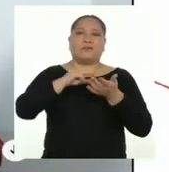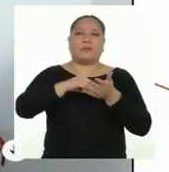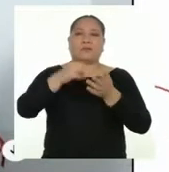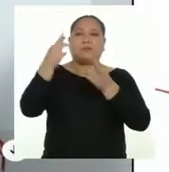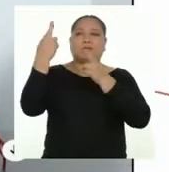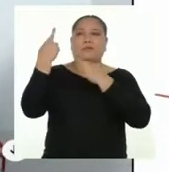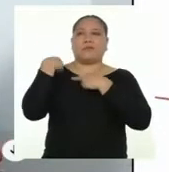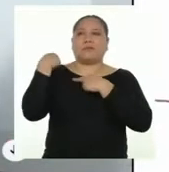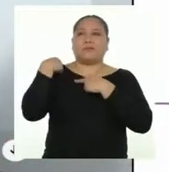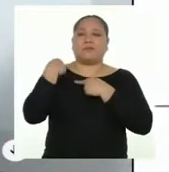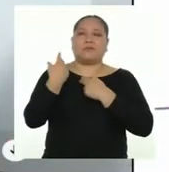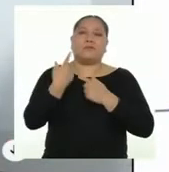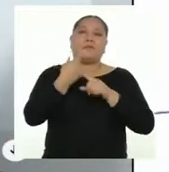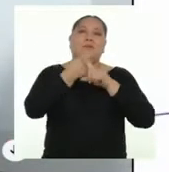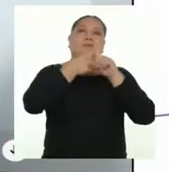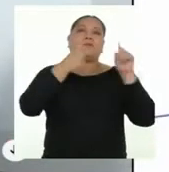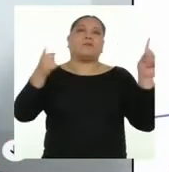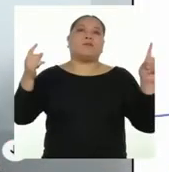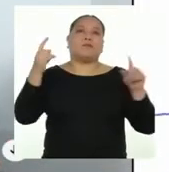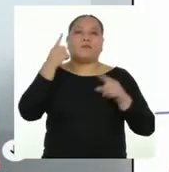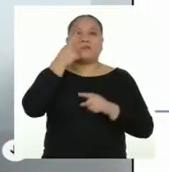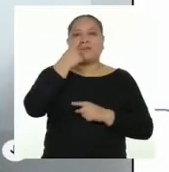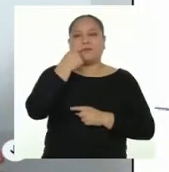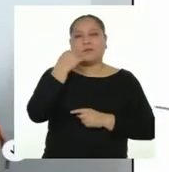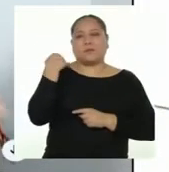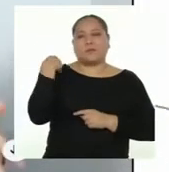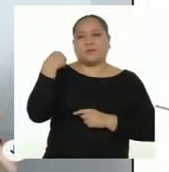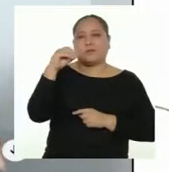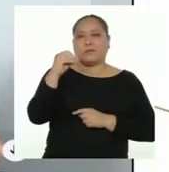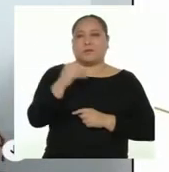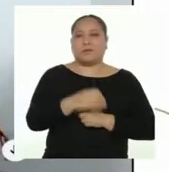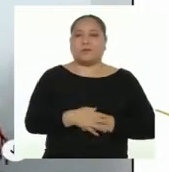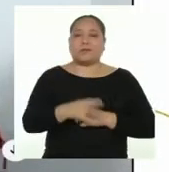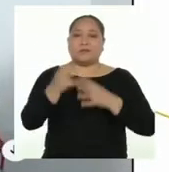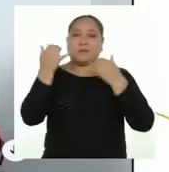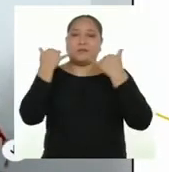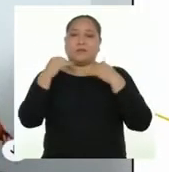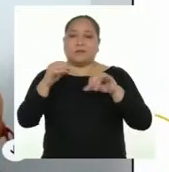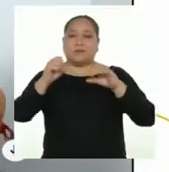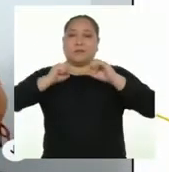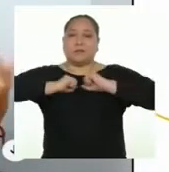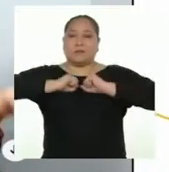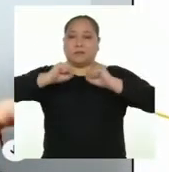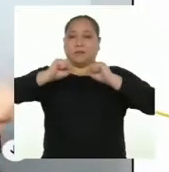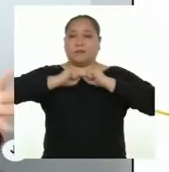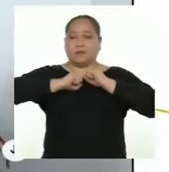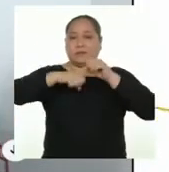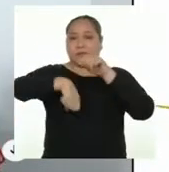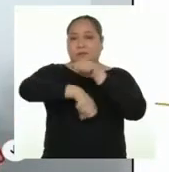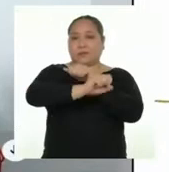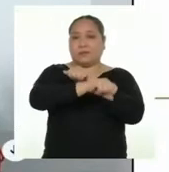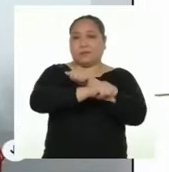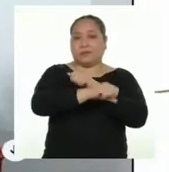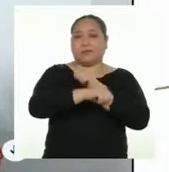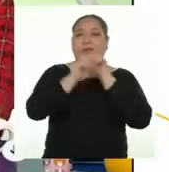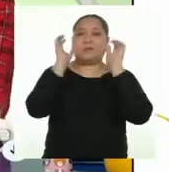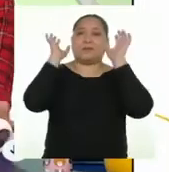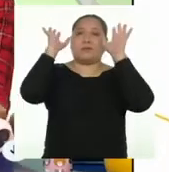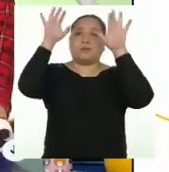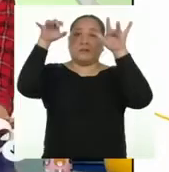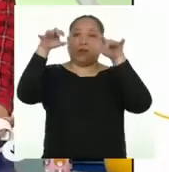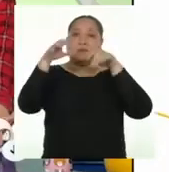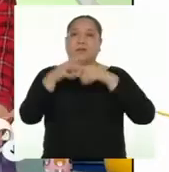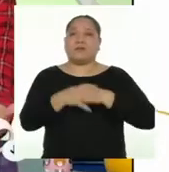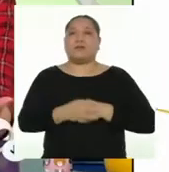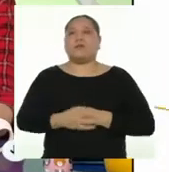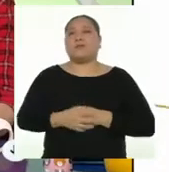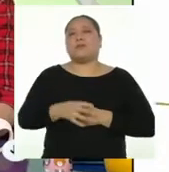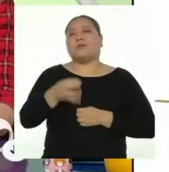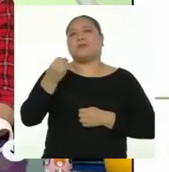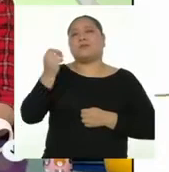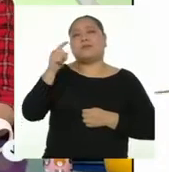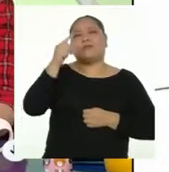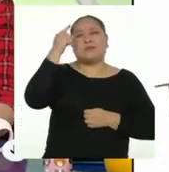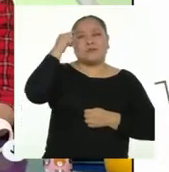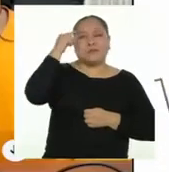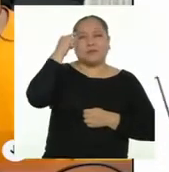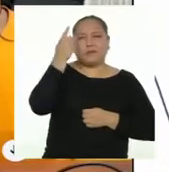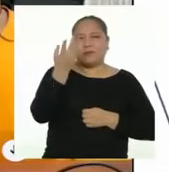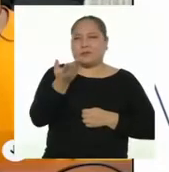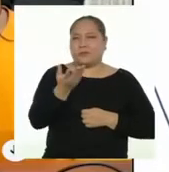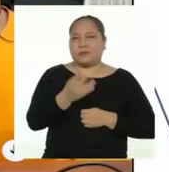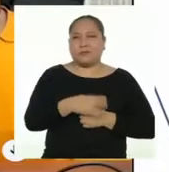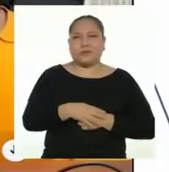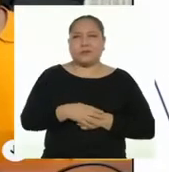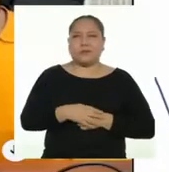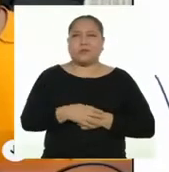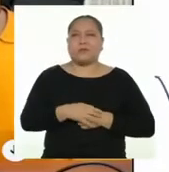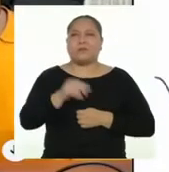responsabilidades a comparación de un adolescente varón. En los juegos deportivos, como el fútbol, el voley... ¿Por qué creen que ocurre